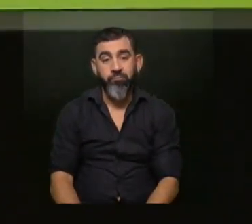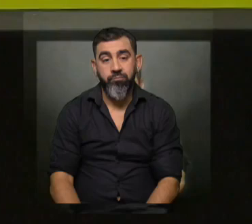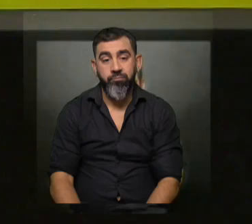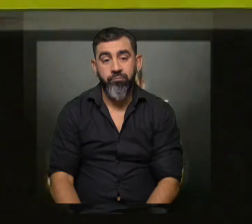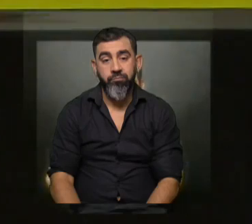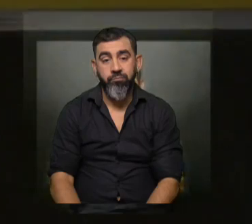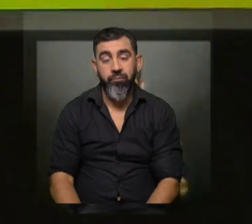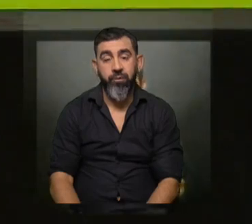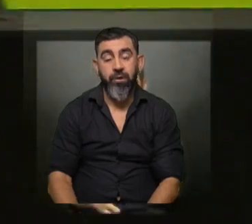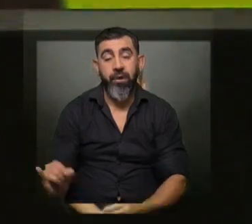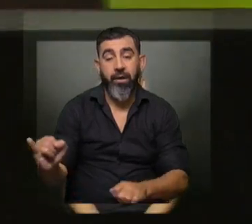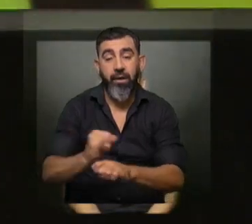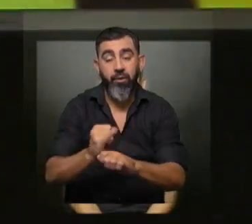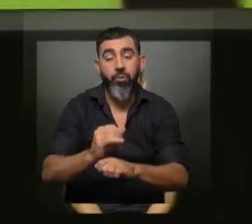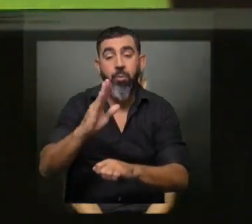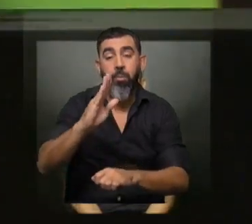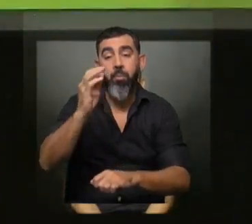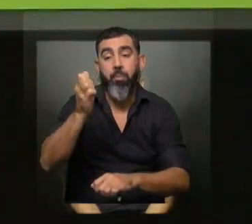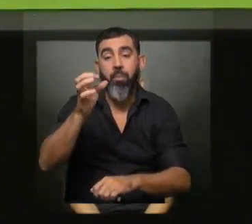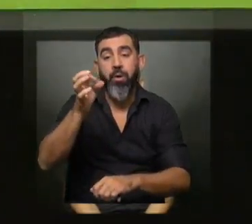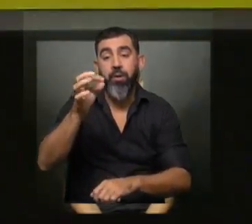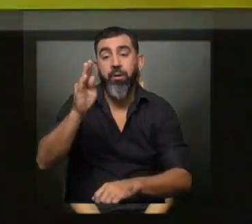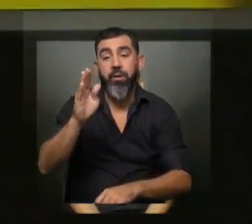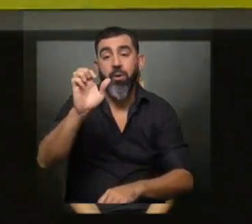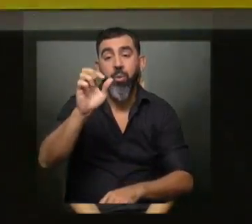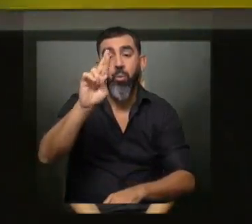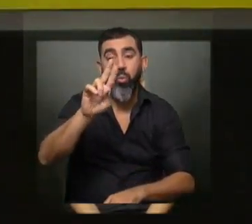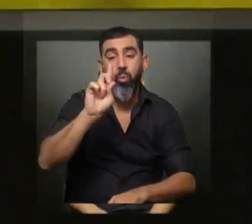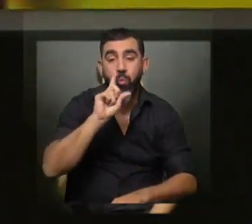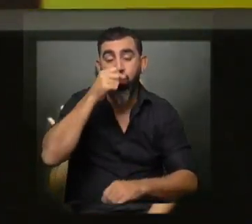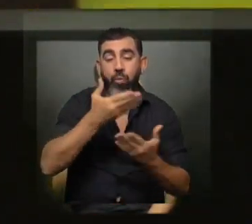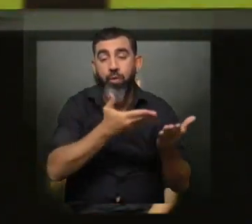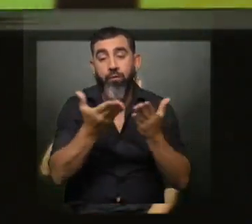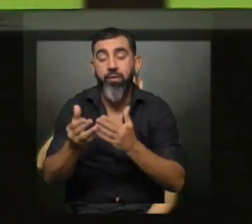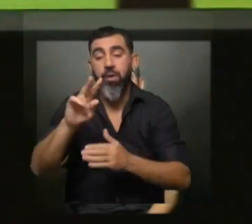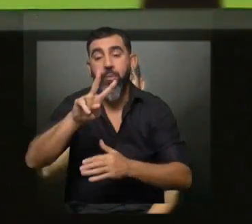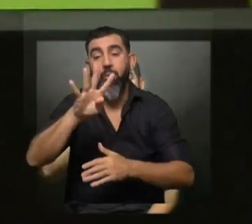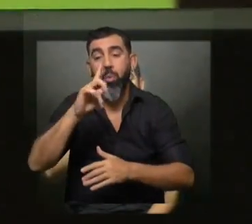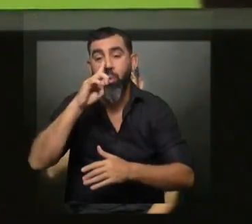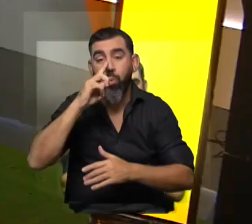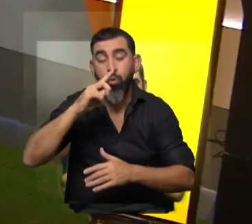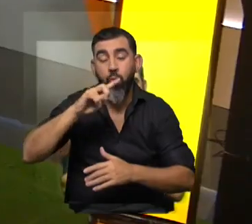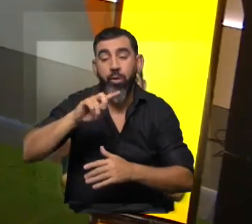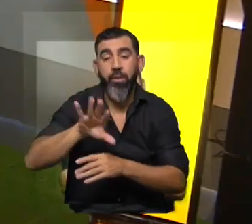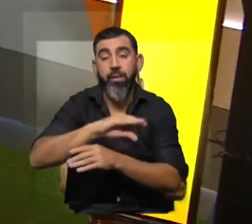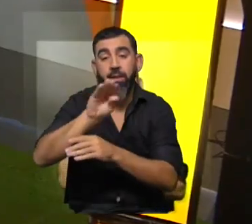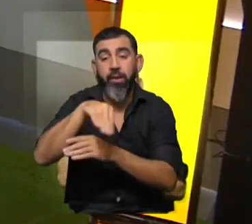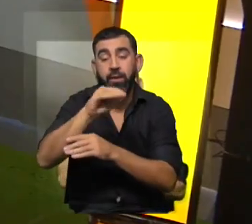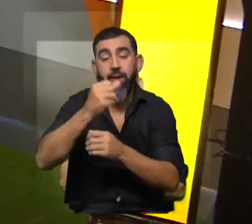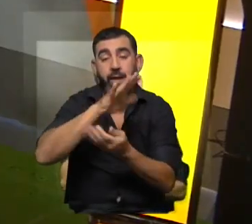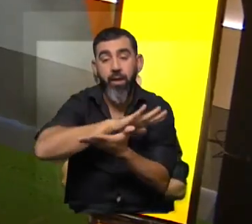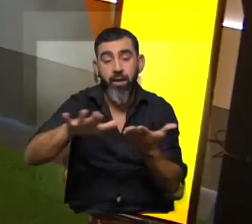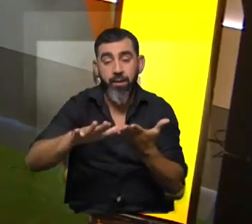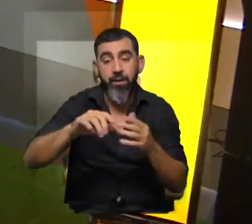El Instituto Pasteur de Montevideo invita el sábado 24 de junio a una función de títeres gratuita que se presentará en la Sala